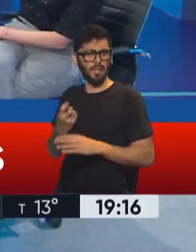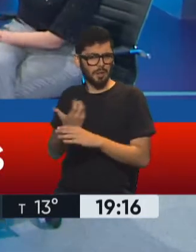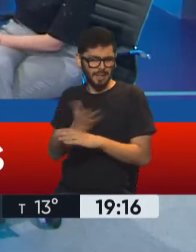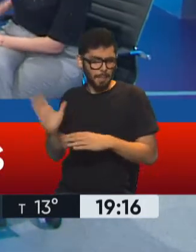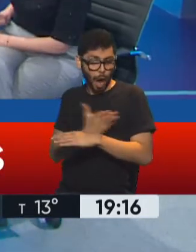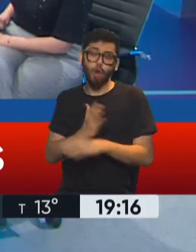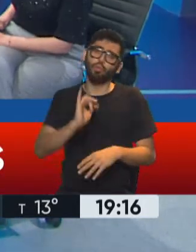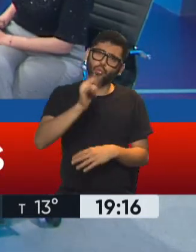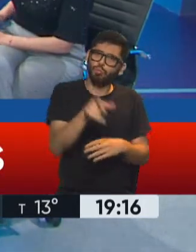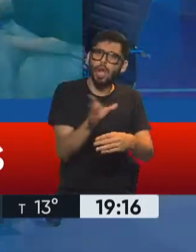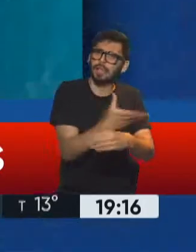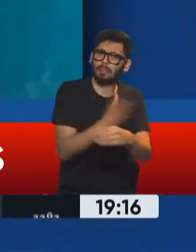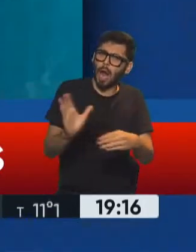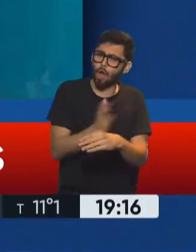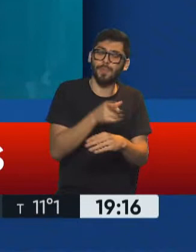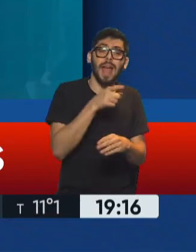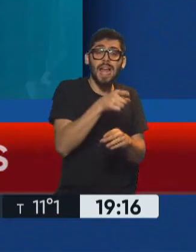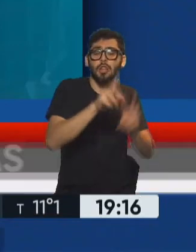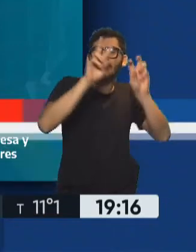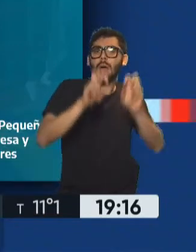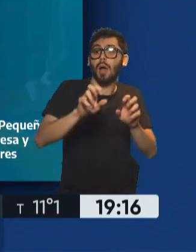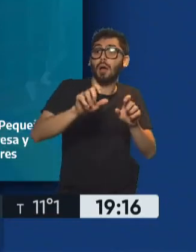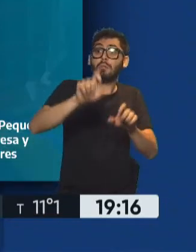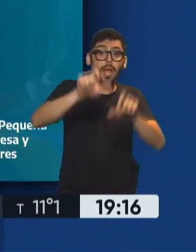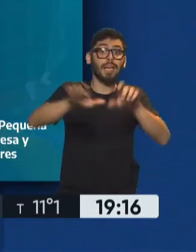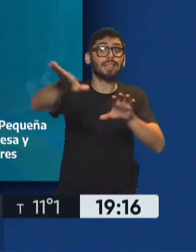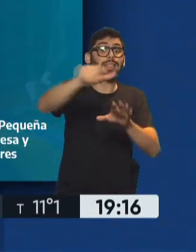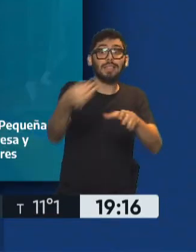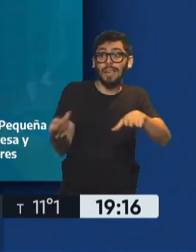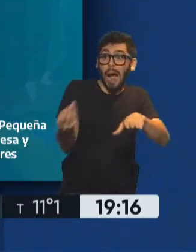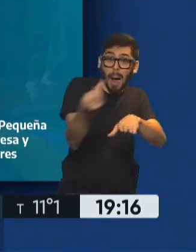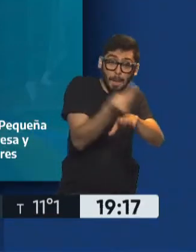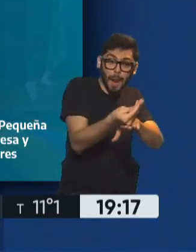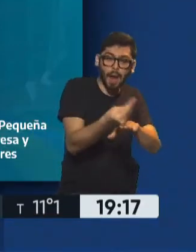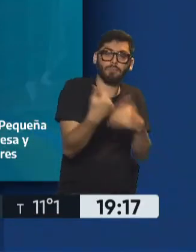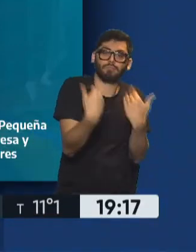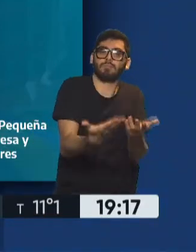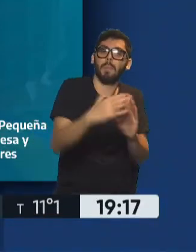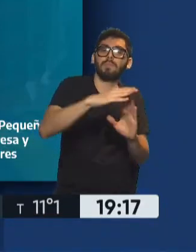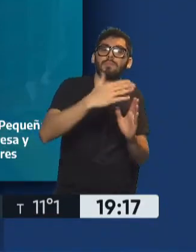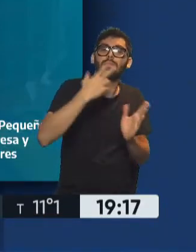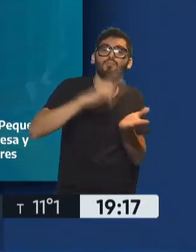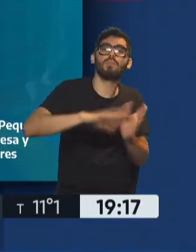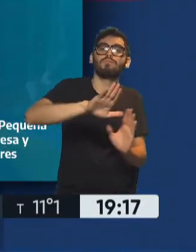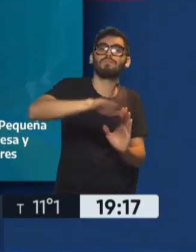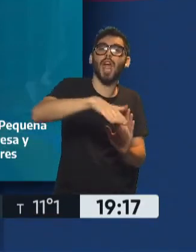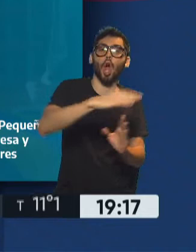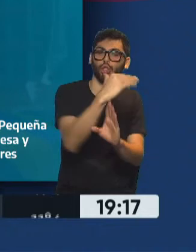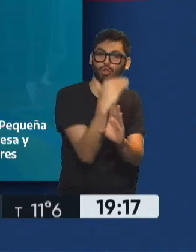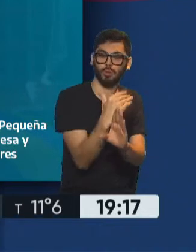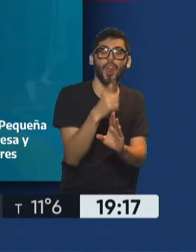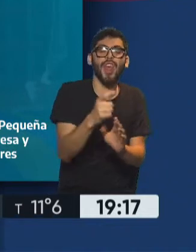tiene que ver con la contratación de trabajadores y trabajadoras en el marco del sector privado productivo de los sectores